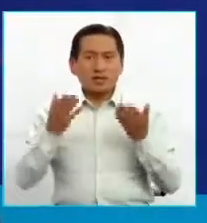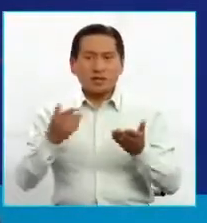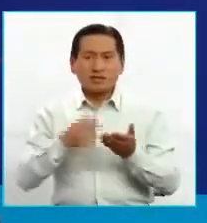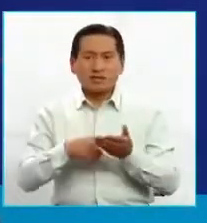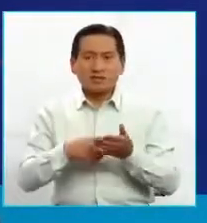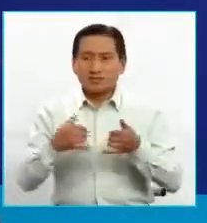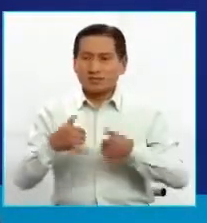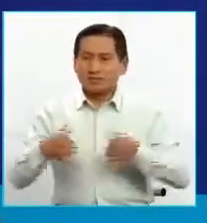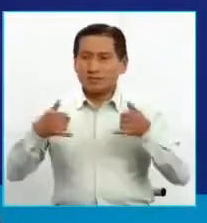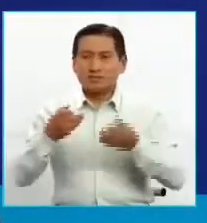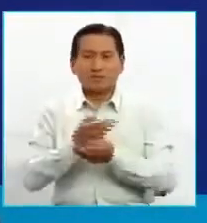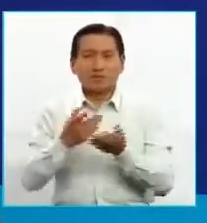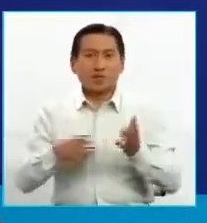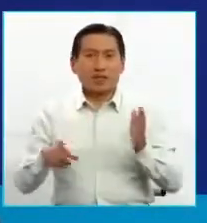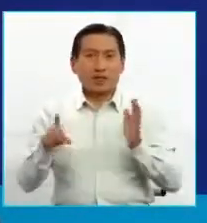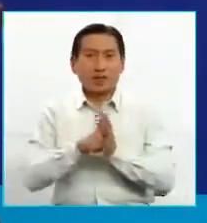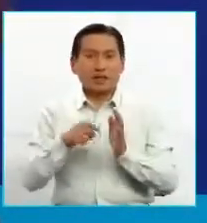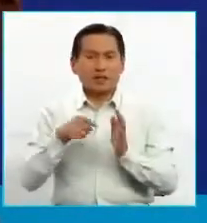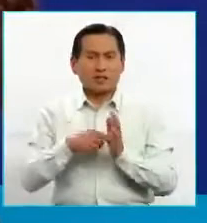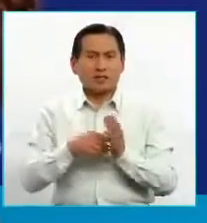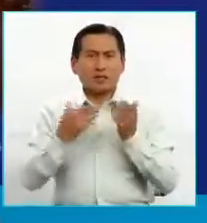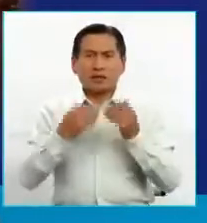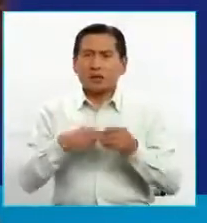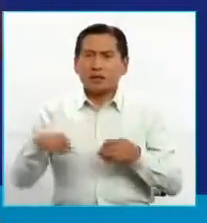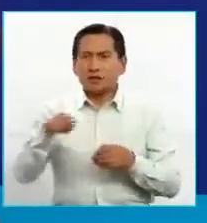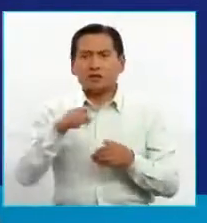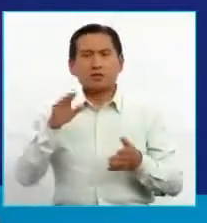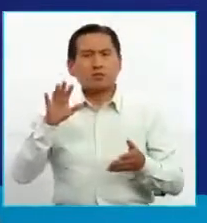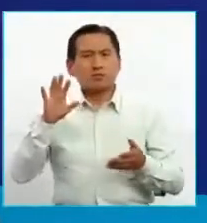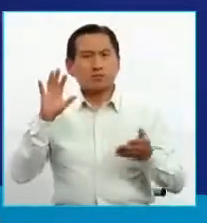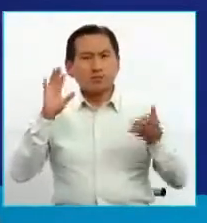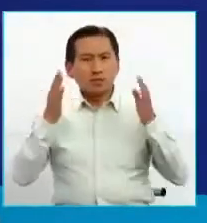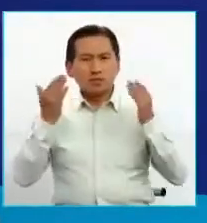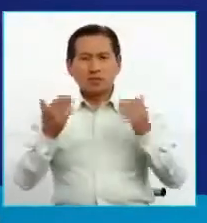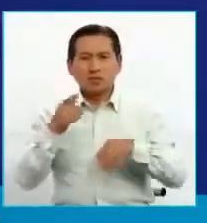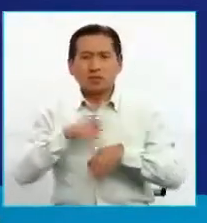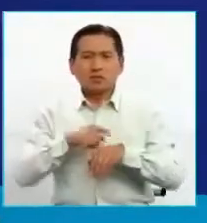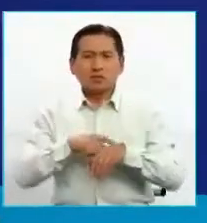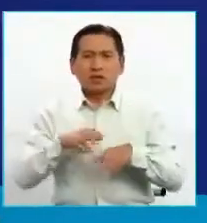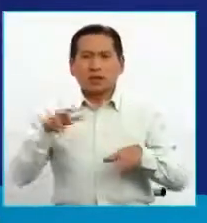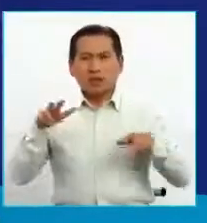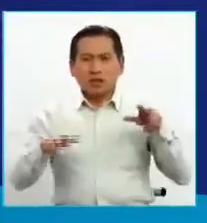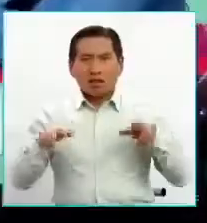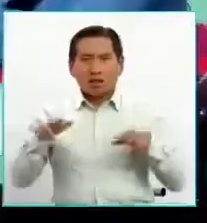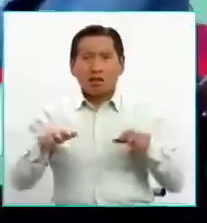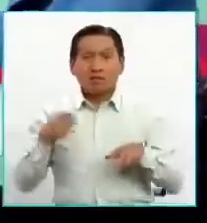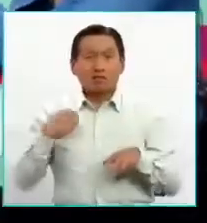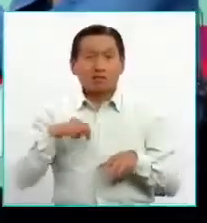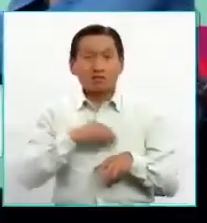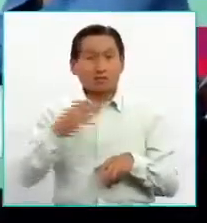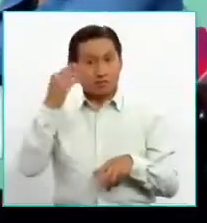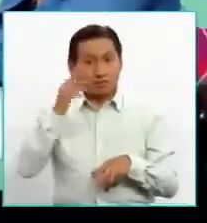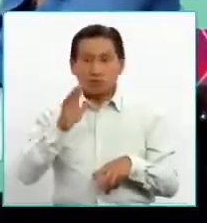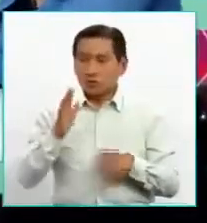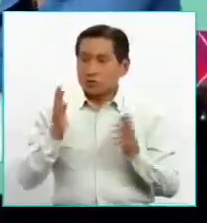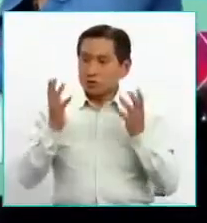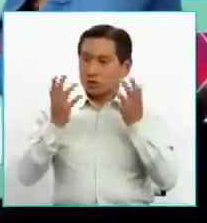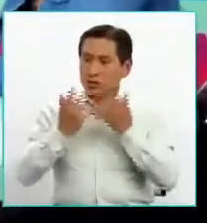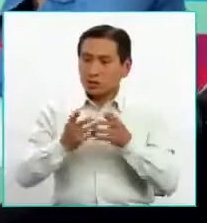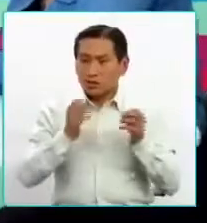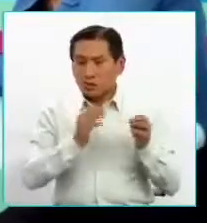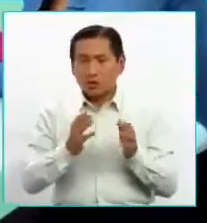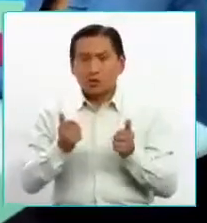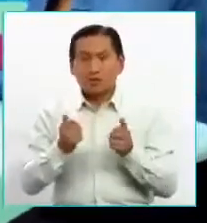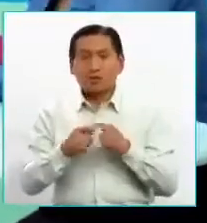adelante la premiación por ley. Entonces, ahorita es como que estamos en un estado de limbo, ministra. Nosotros entendemos que están ordenando la casa, sin